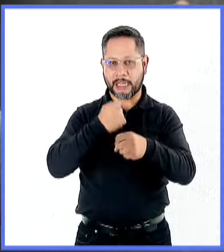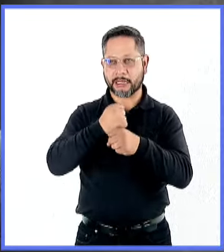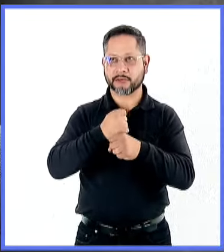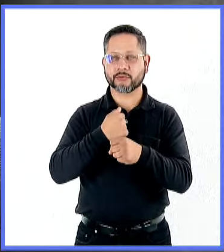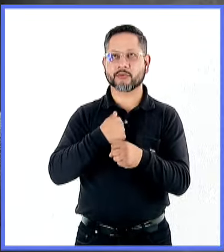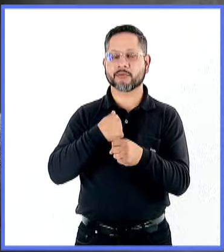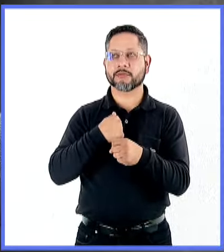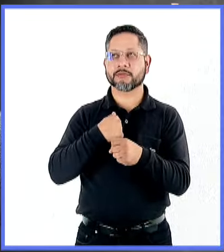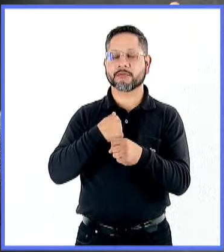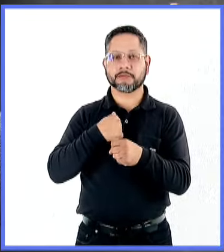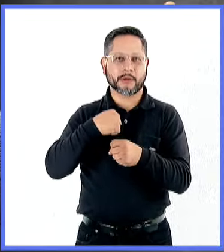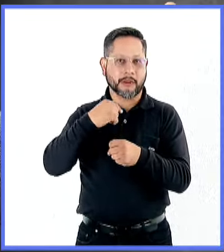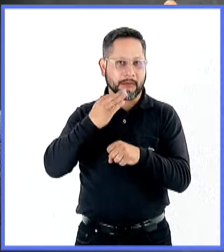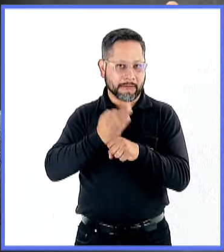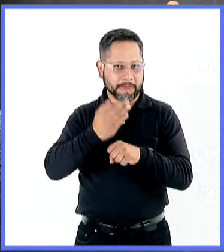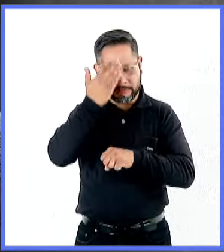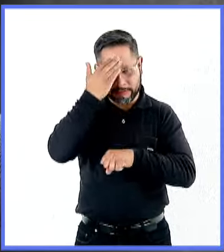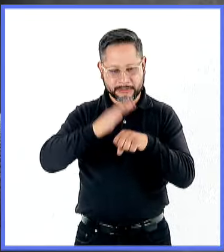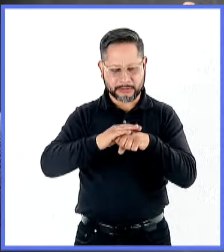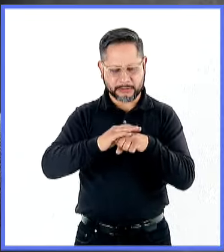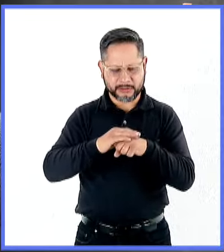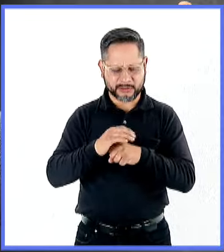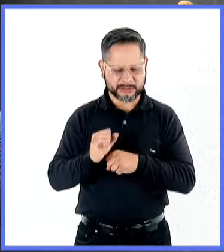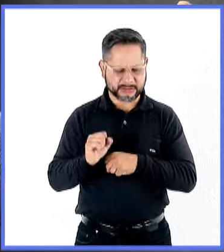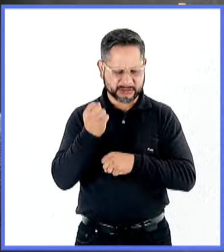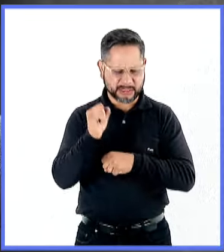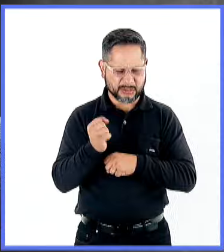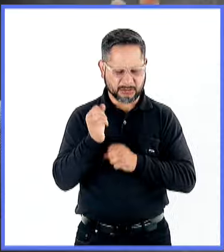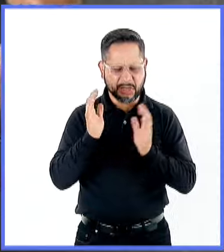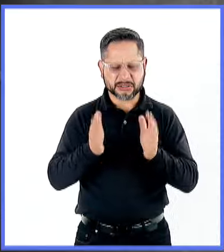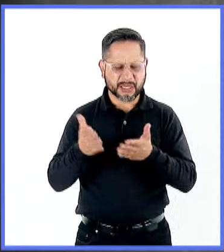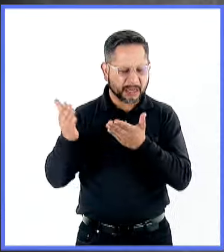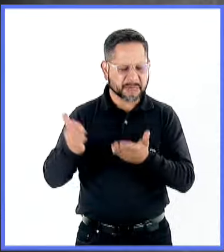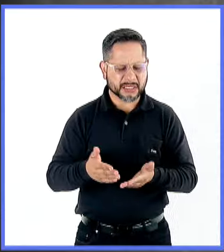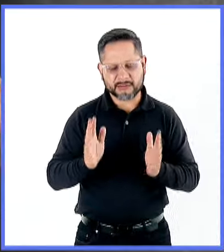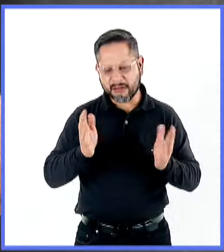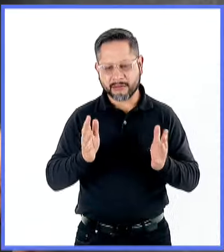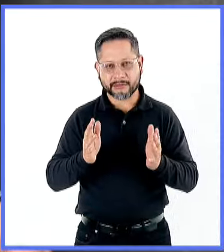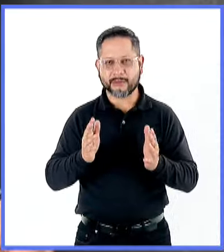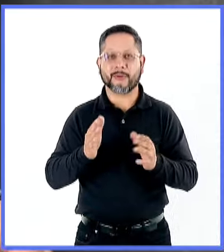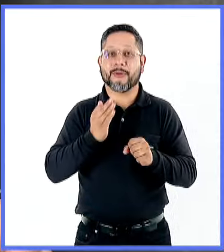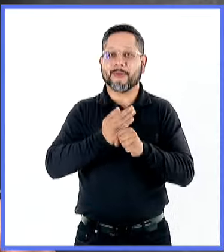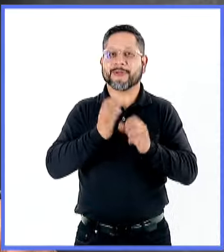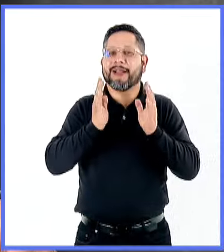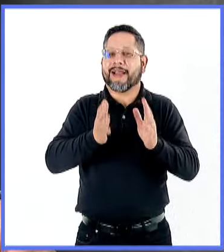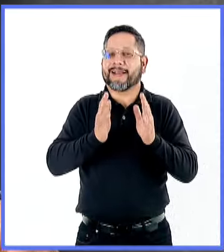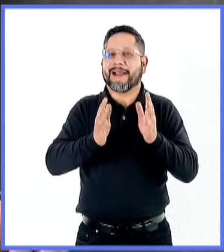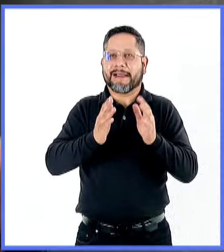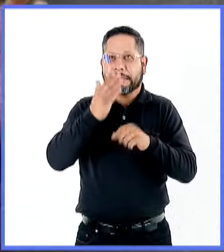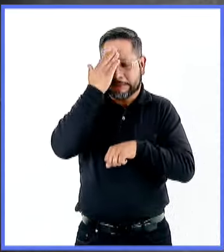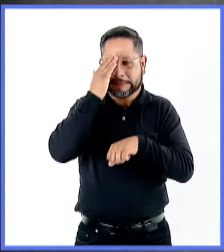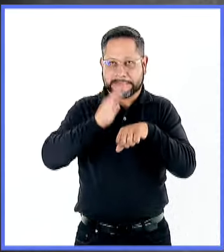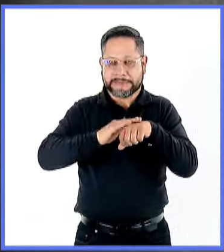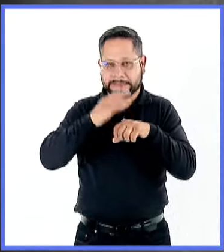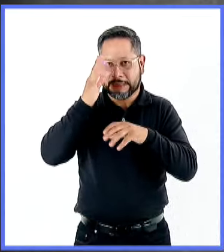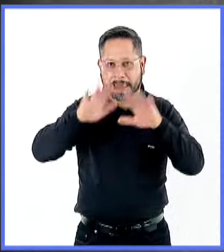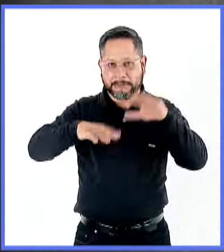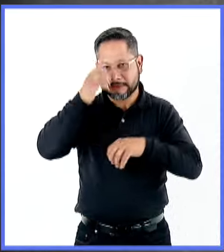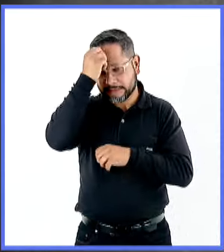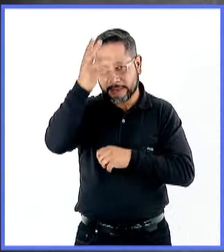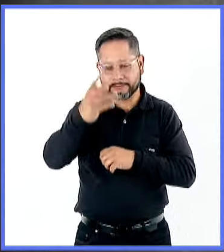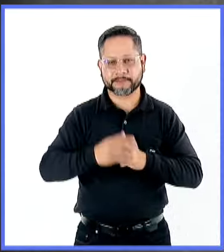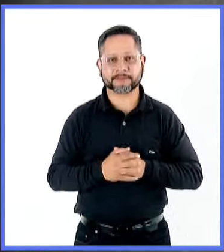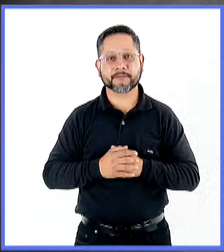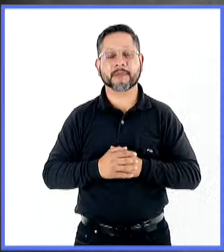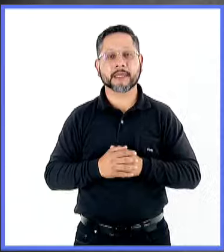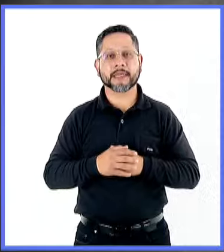Si me lo hubieran preguntado hace un año, yo hubiera dicho, Sinaloa ya vino, pero ¿cuándo vino? Pero ahora pues sí lo tengo muy presente, ¿no? Y